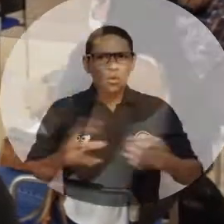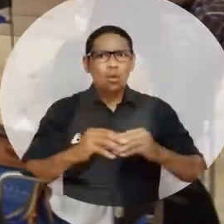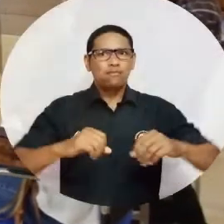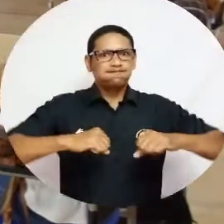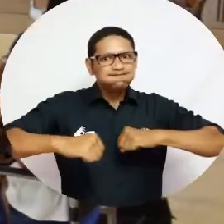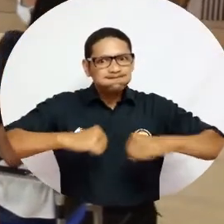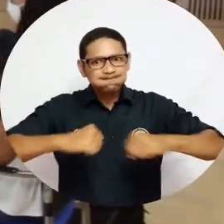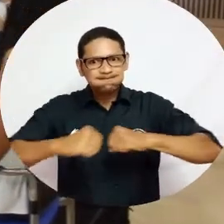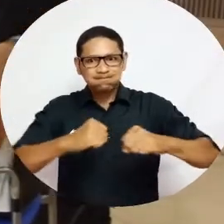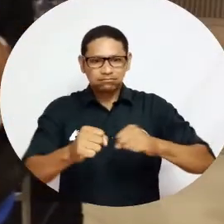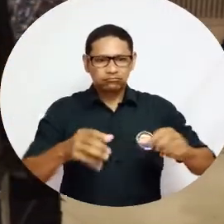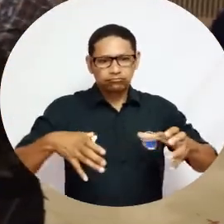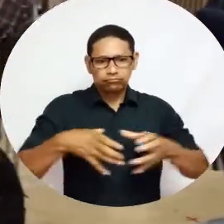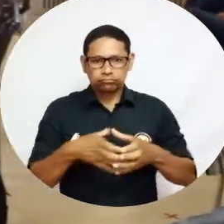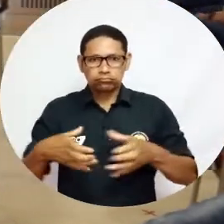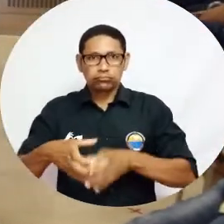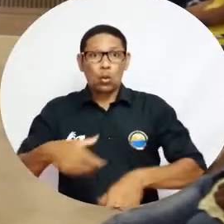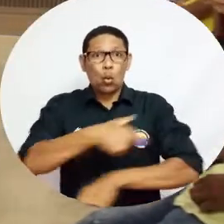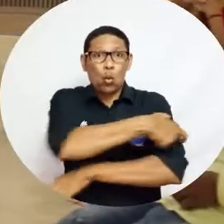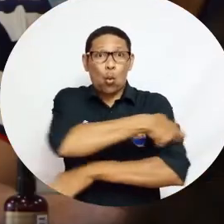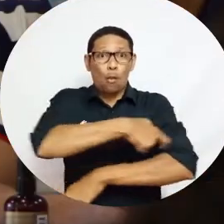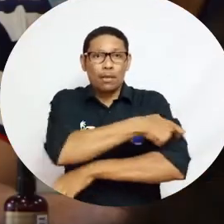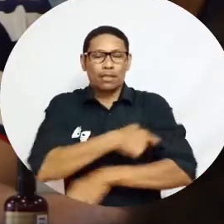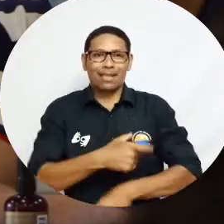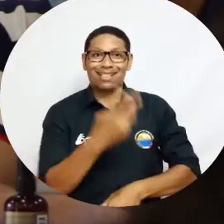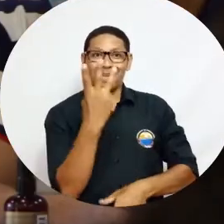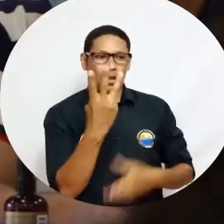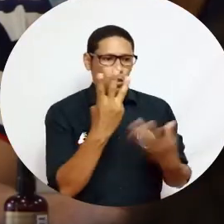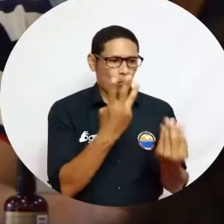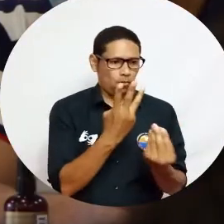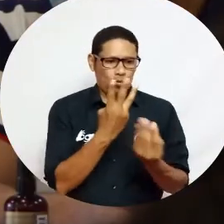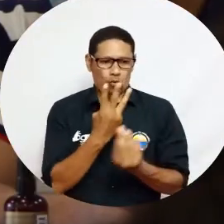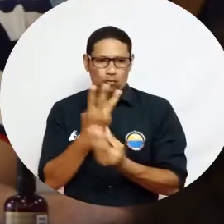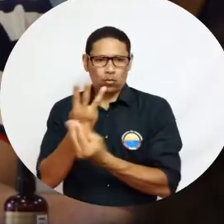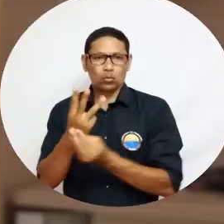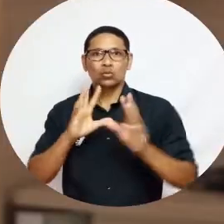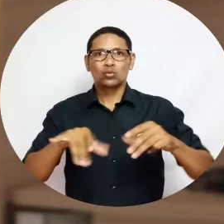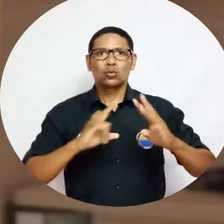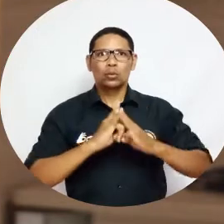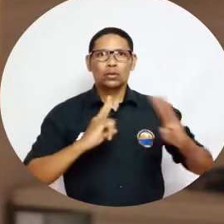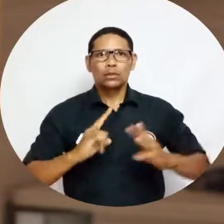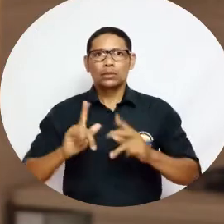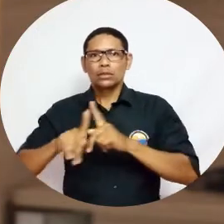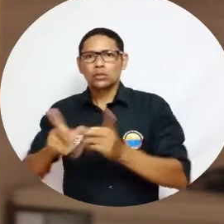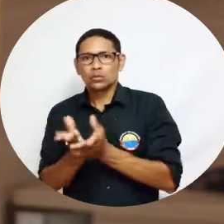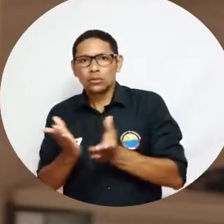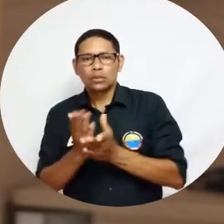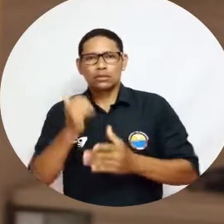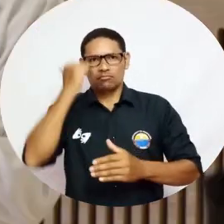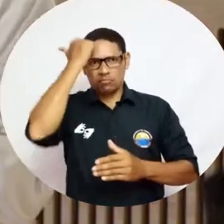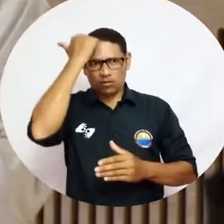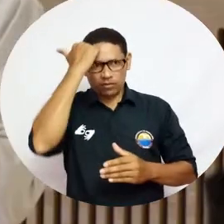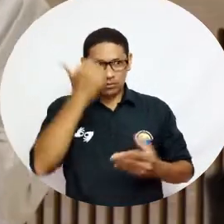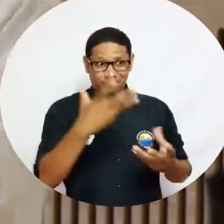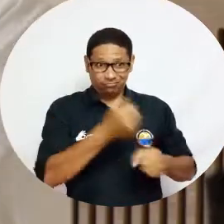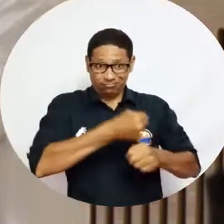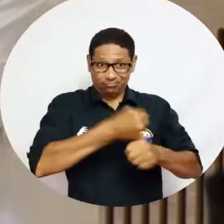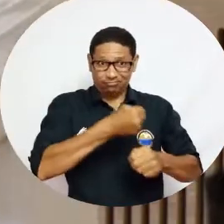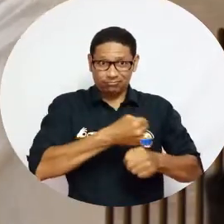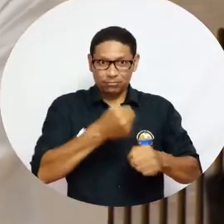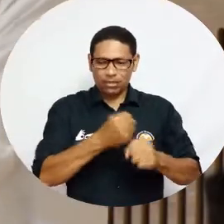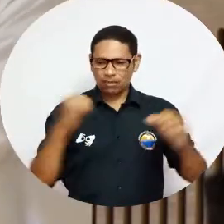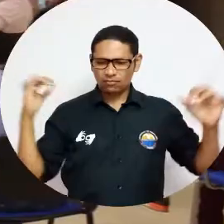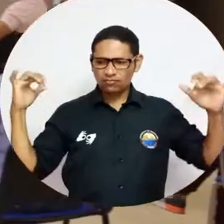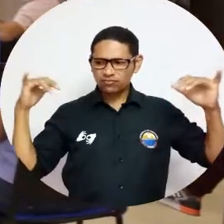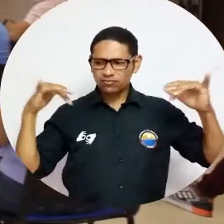Con el objetivo de adelantar acciones en pro de la conformación del Comité Triestamental de la Universidad del Magdalena, estudiantes, docentes y